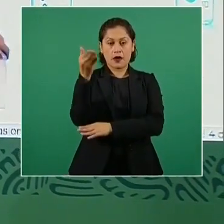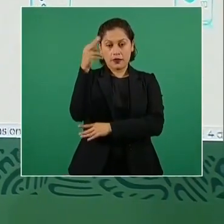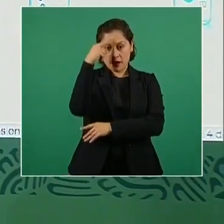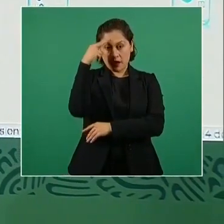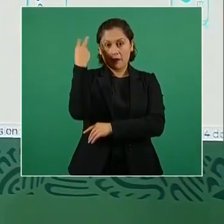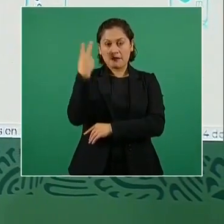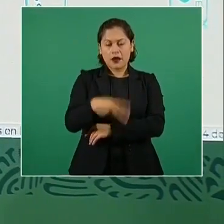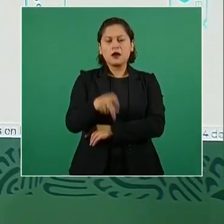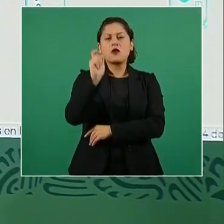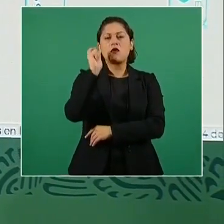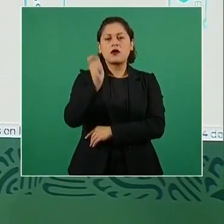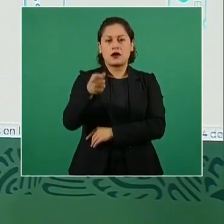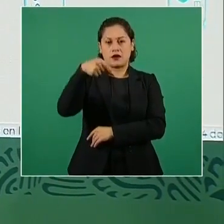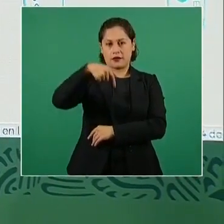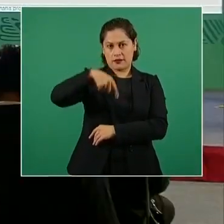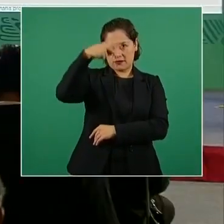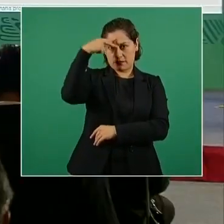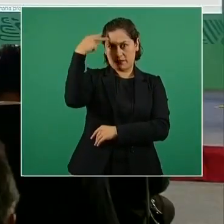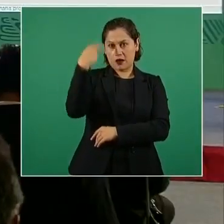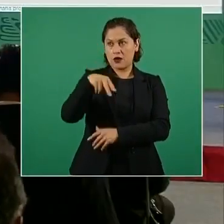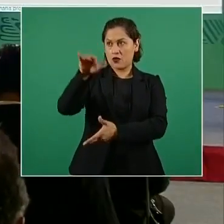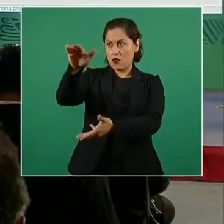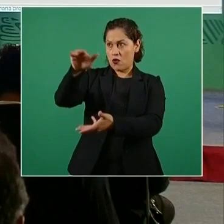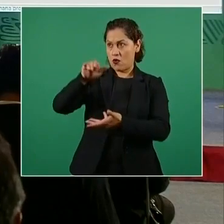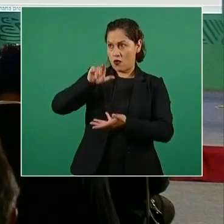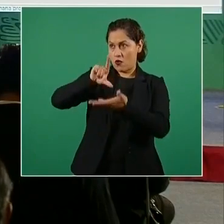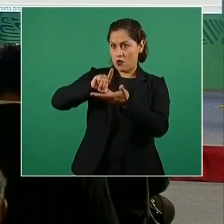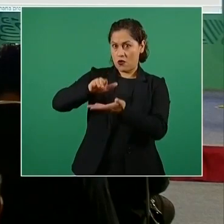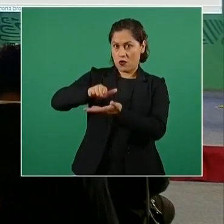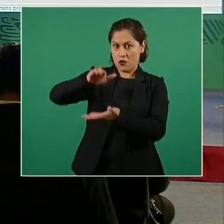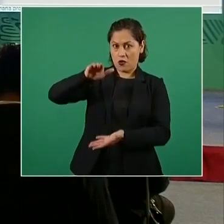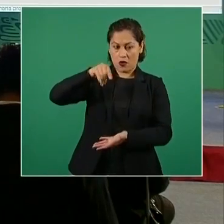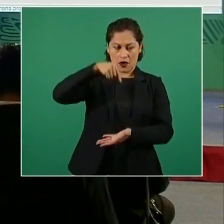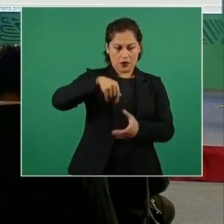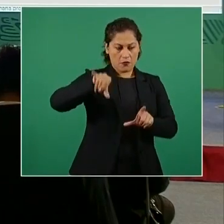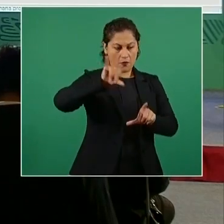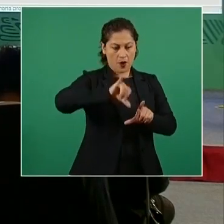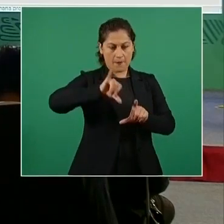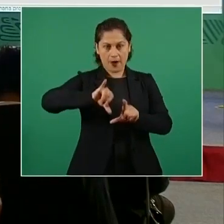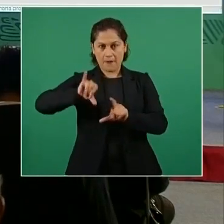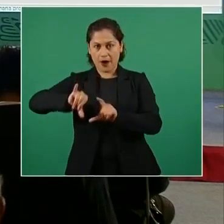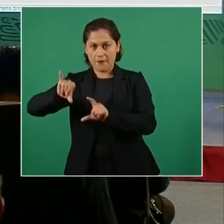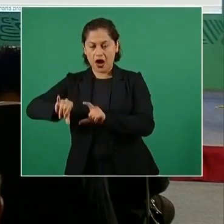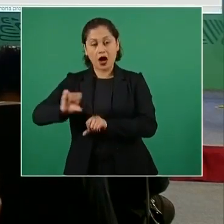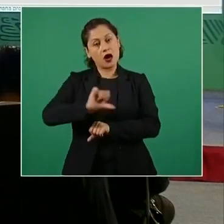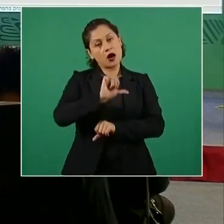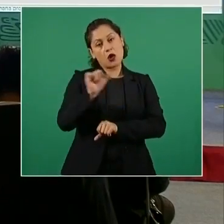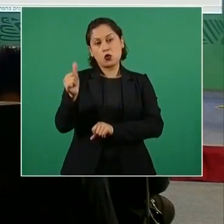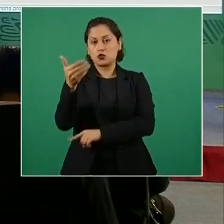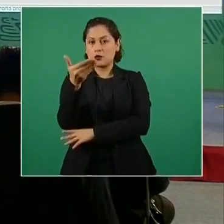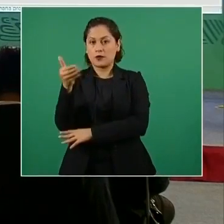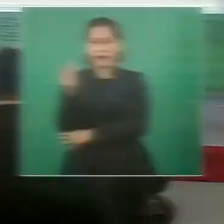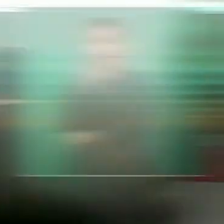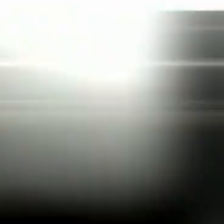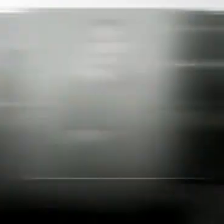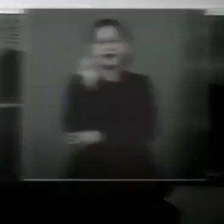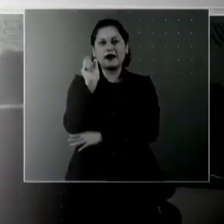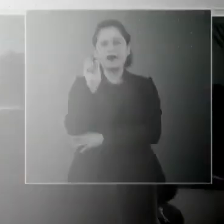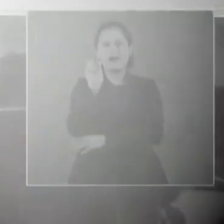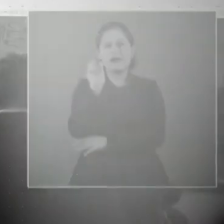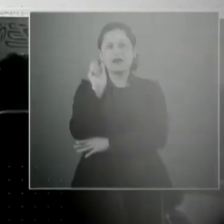en nuestro país y estas quiere decir que se está importando. Y es lo que recibimos esta semana.